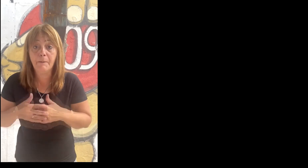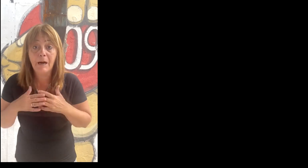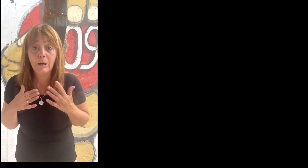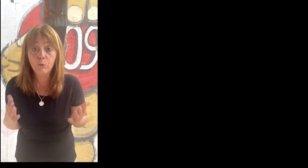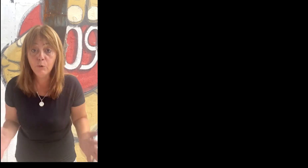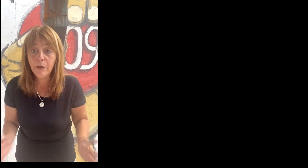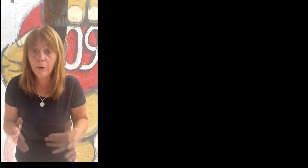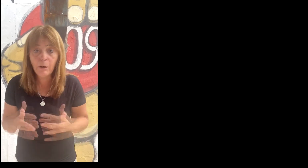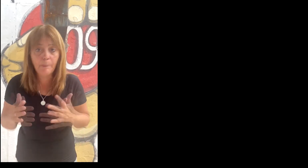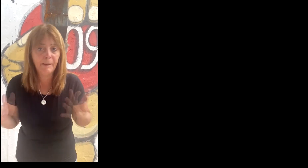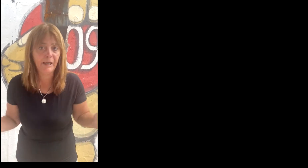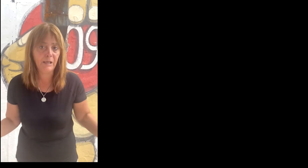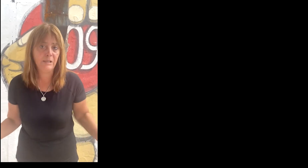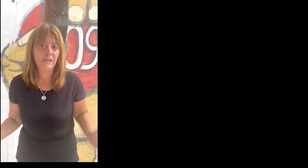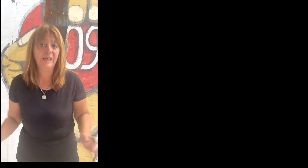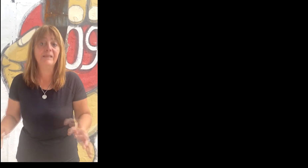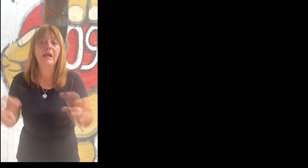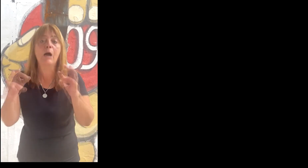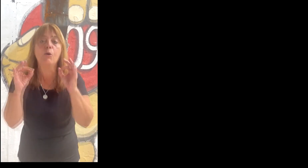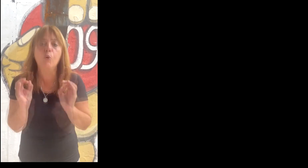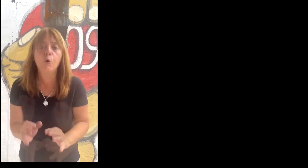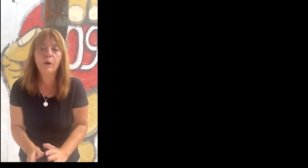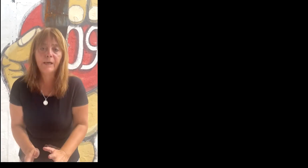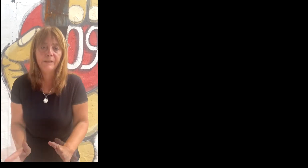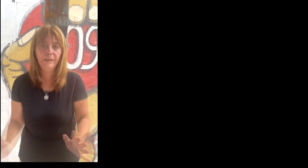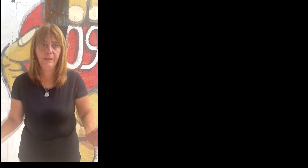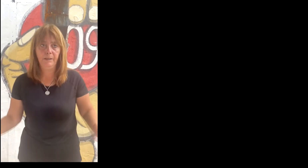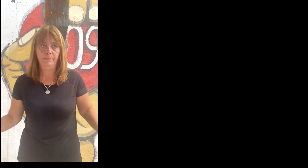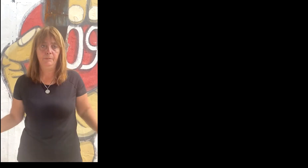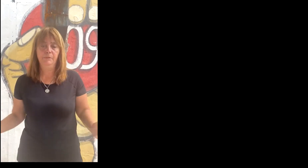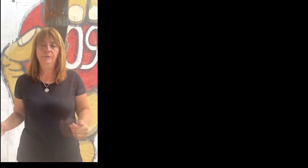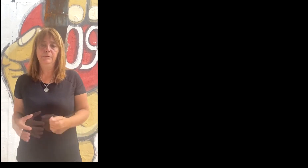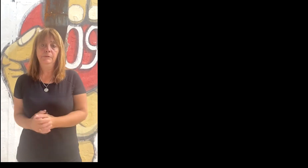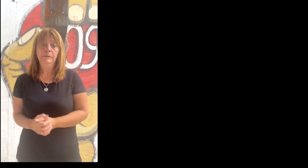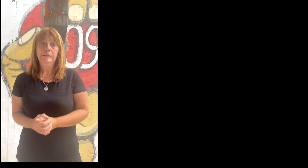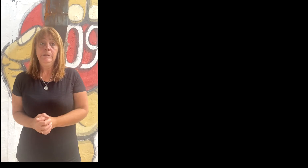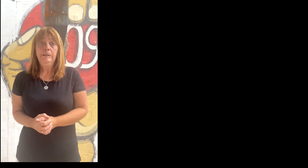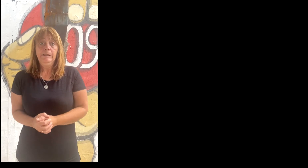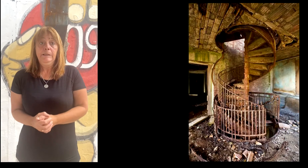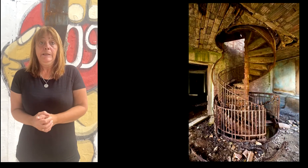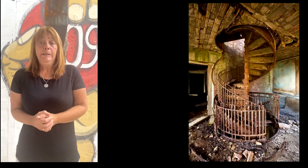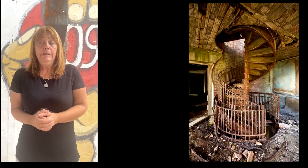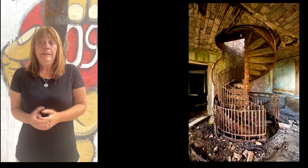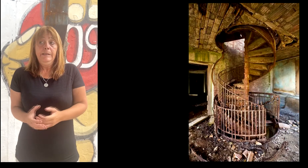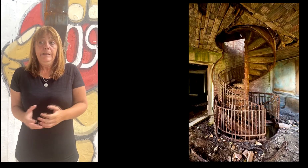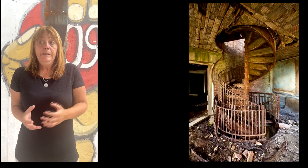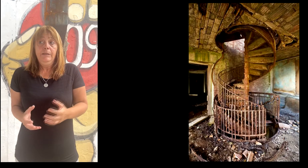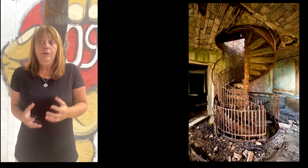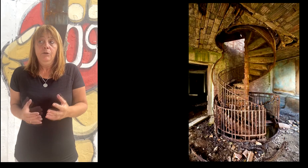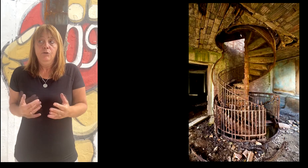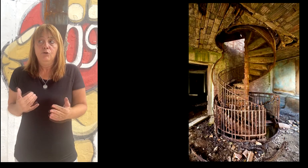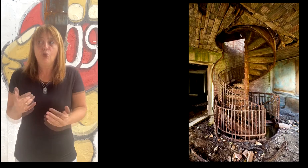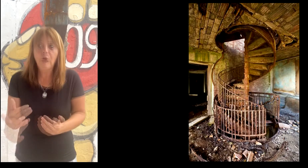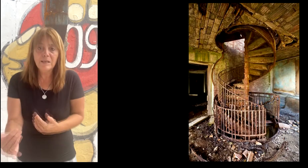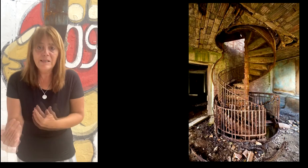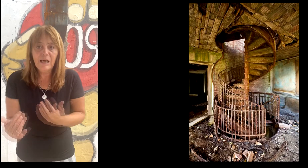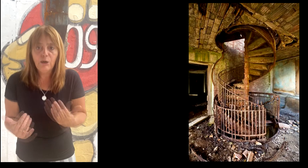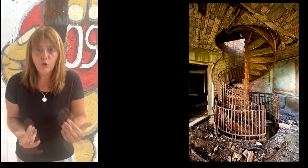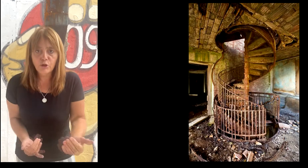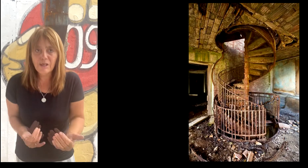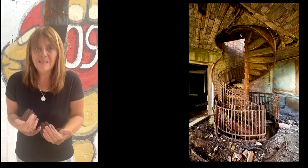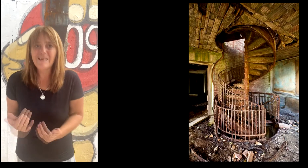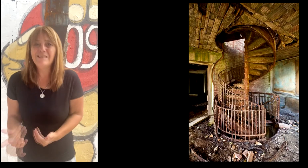Enseguida, después, el miércoles, surge que Antel, en compra directa también,